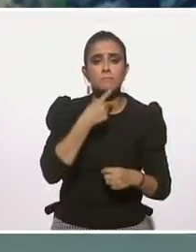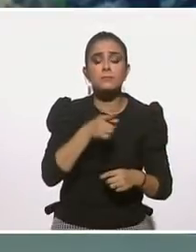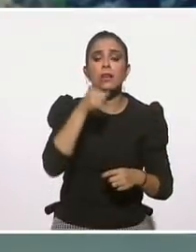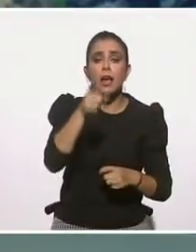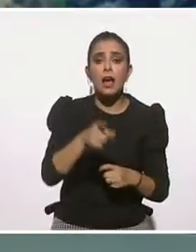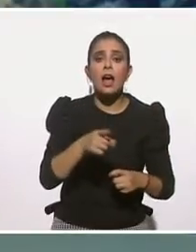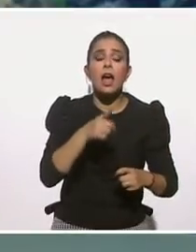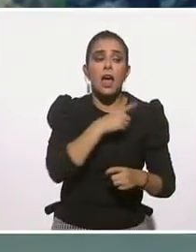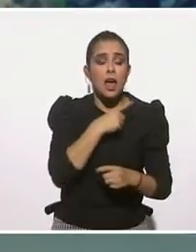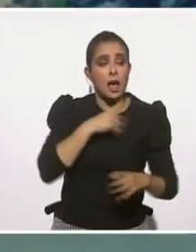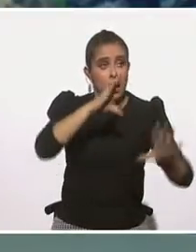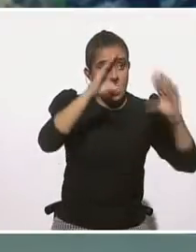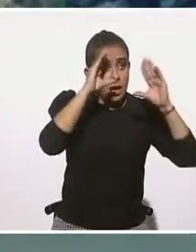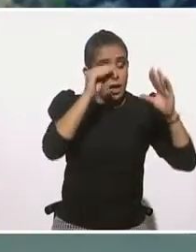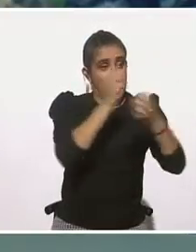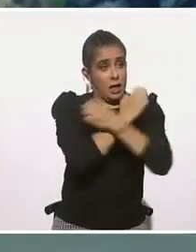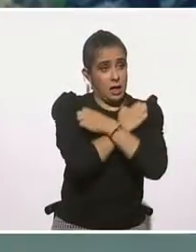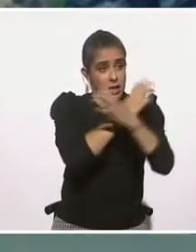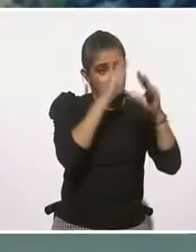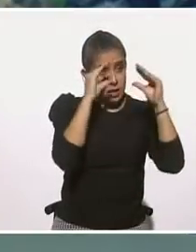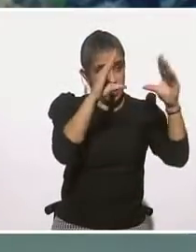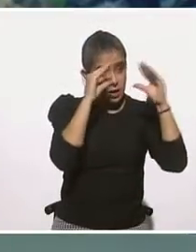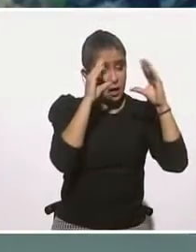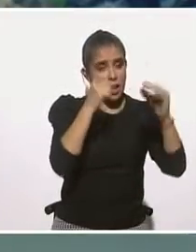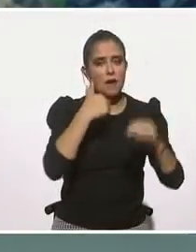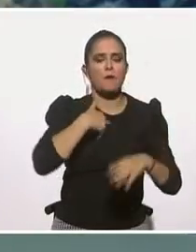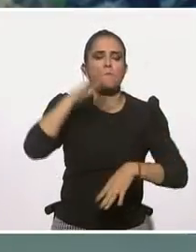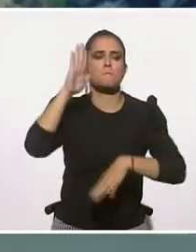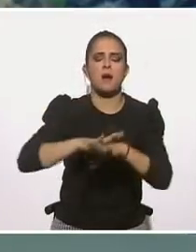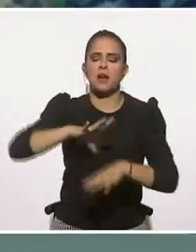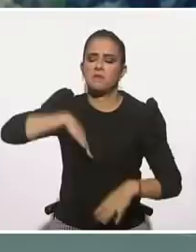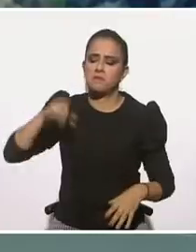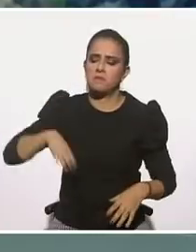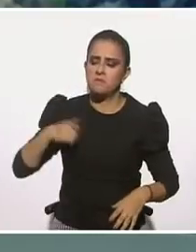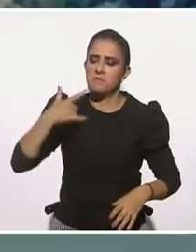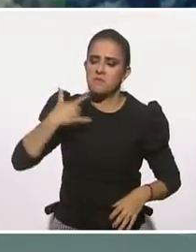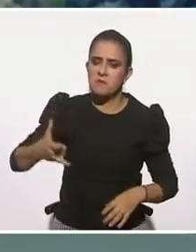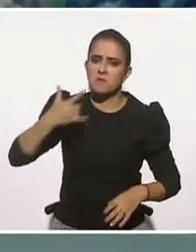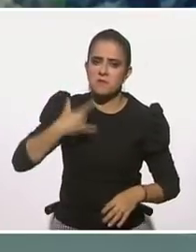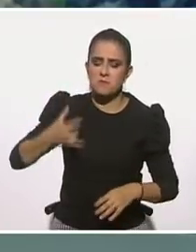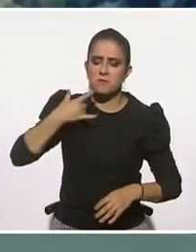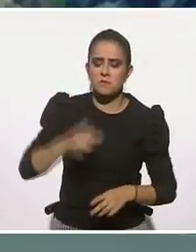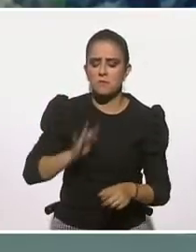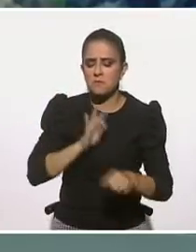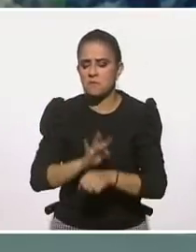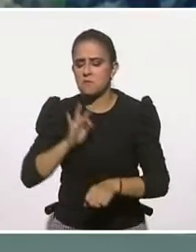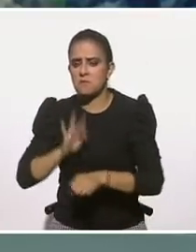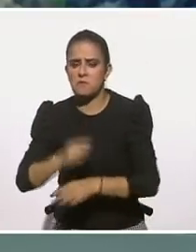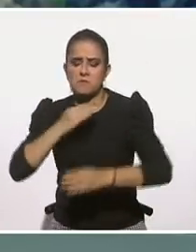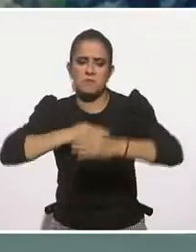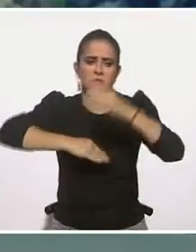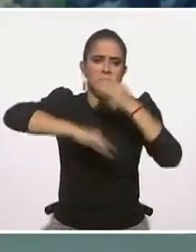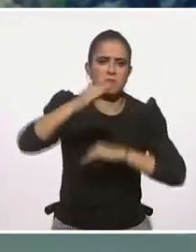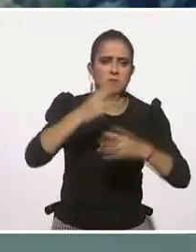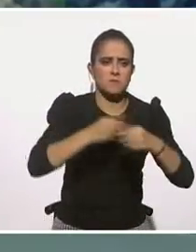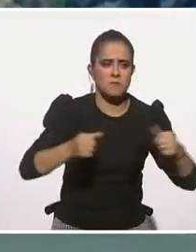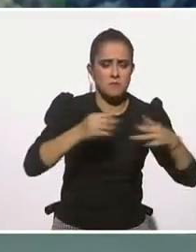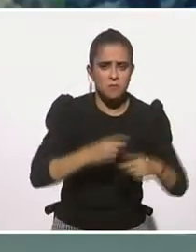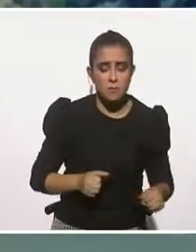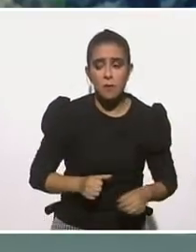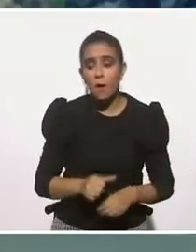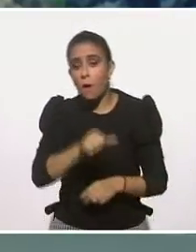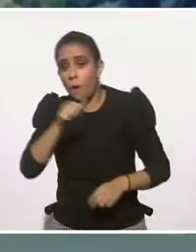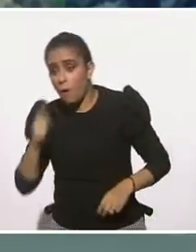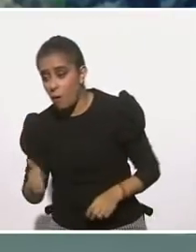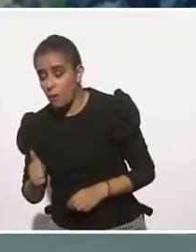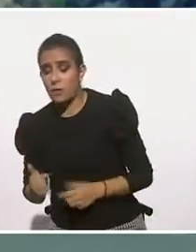habías educado eras más resiliente y había como esta defensa de aquellos grupos altamente educados y nada resilientes. O